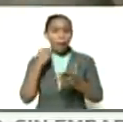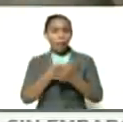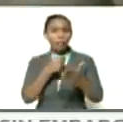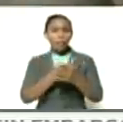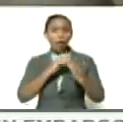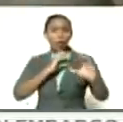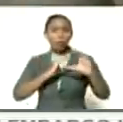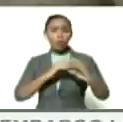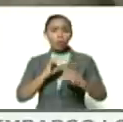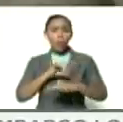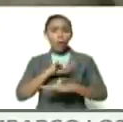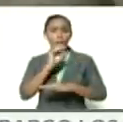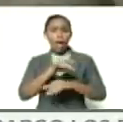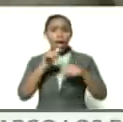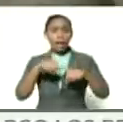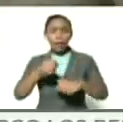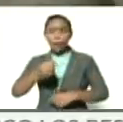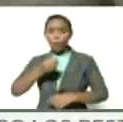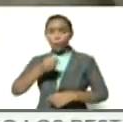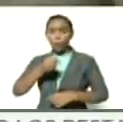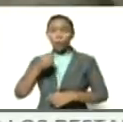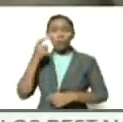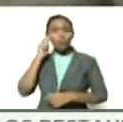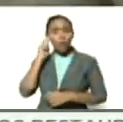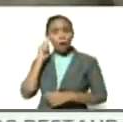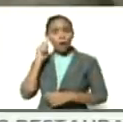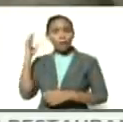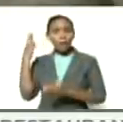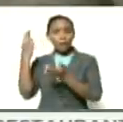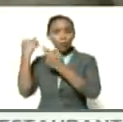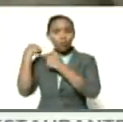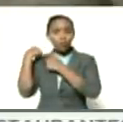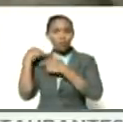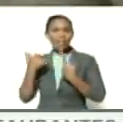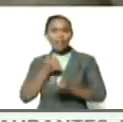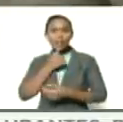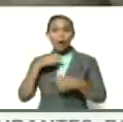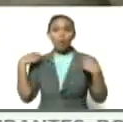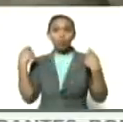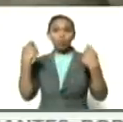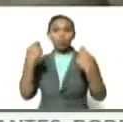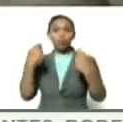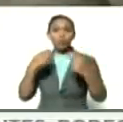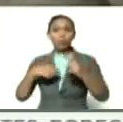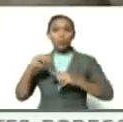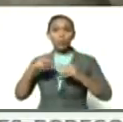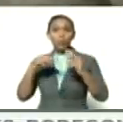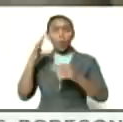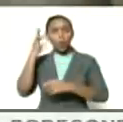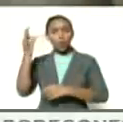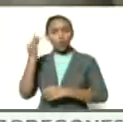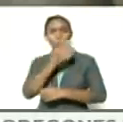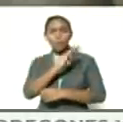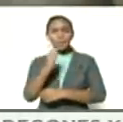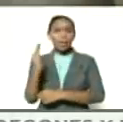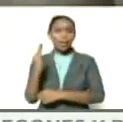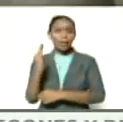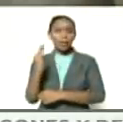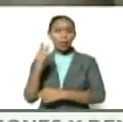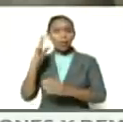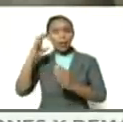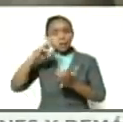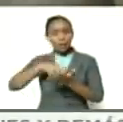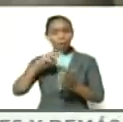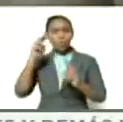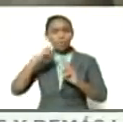le voy a dejar aquí en el micrófono a la compañera Sofía Carrero quien es promotora del Congreso Bicentenario del estado Táchira que